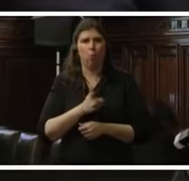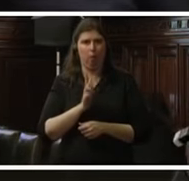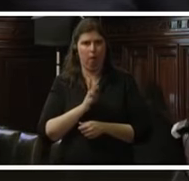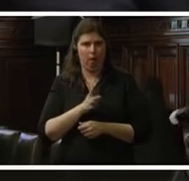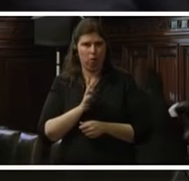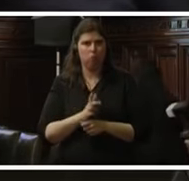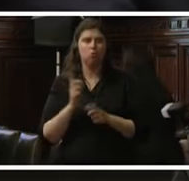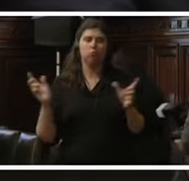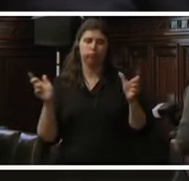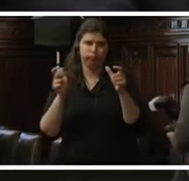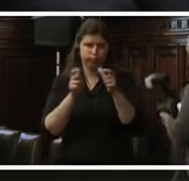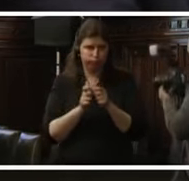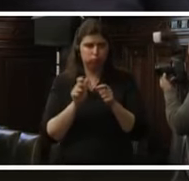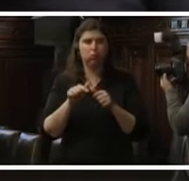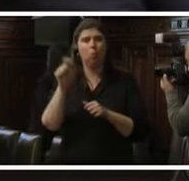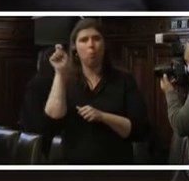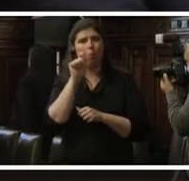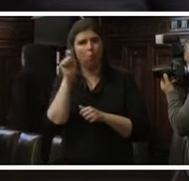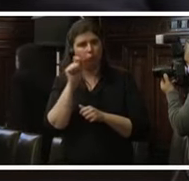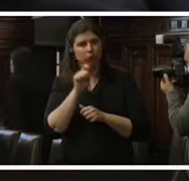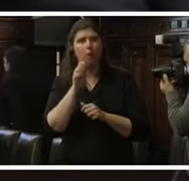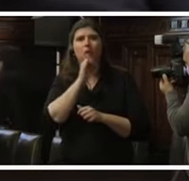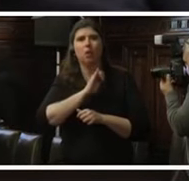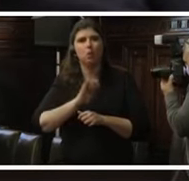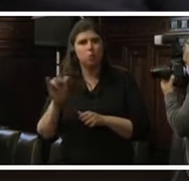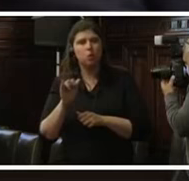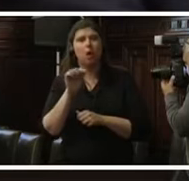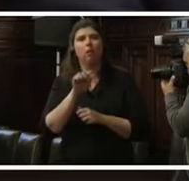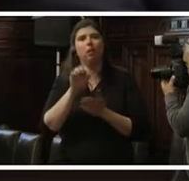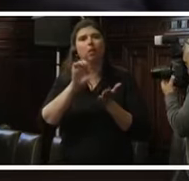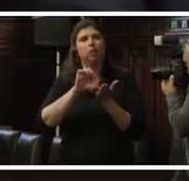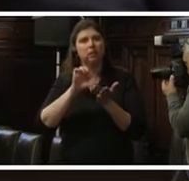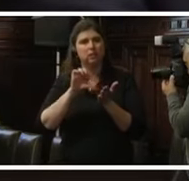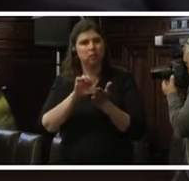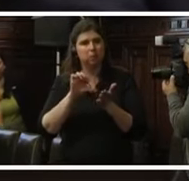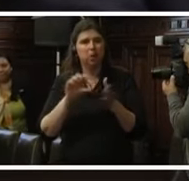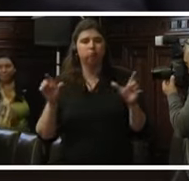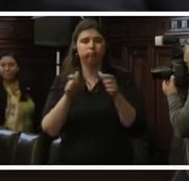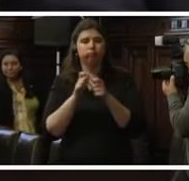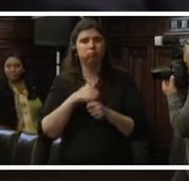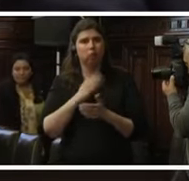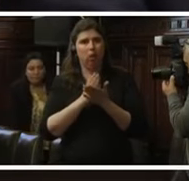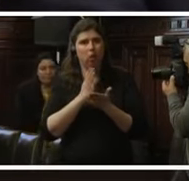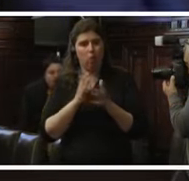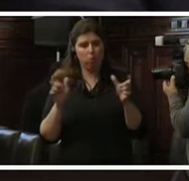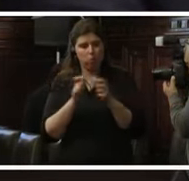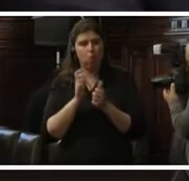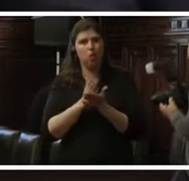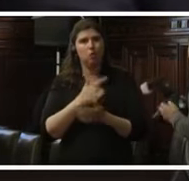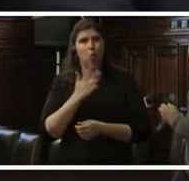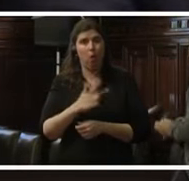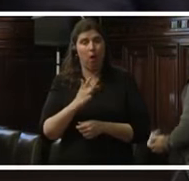realization of the present public to denounce against the interamerican the threat of our